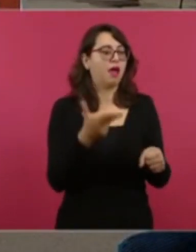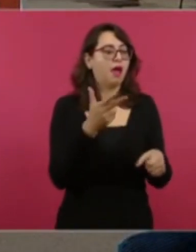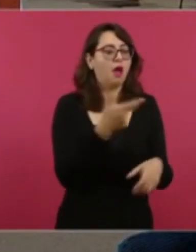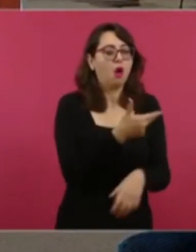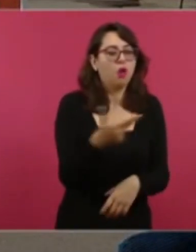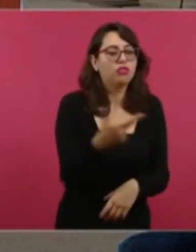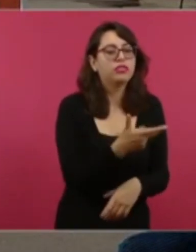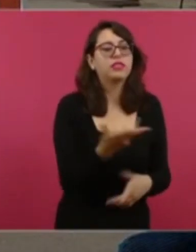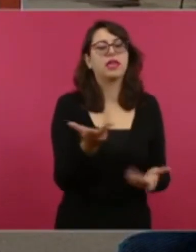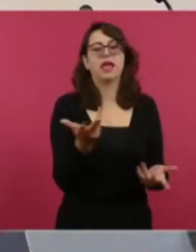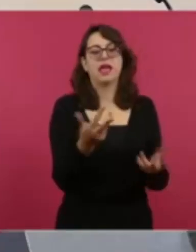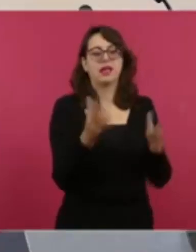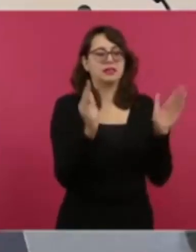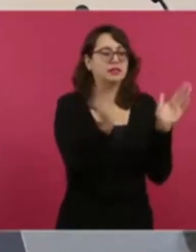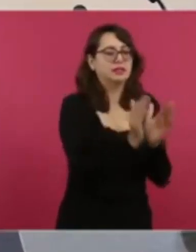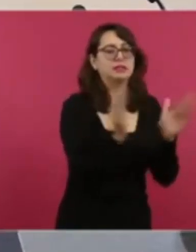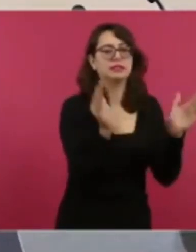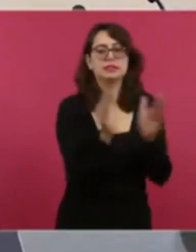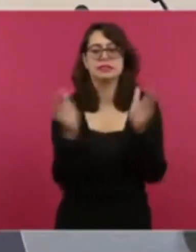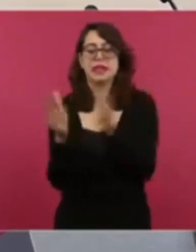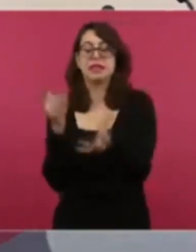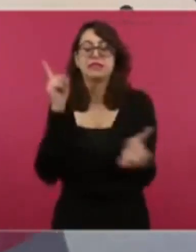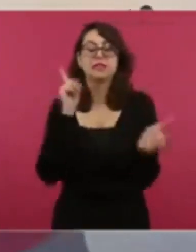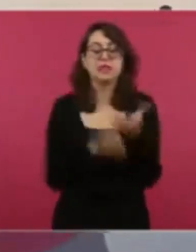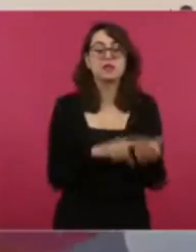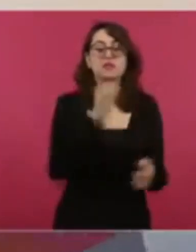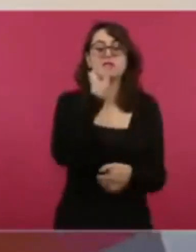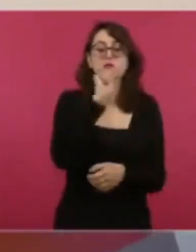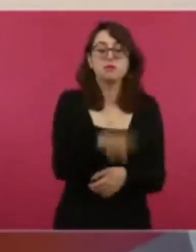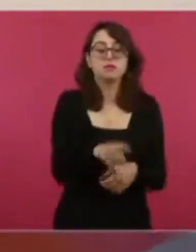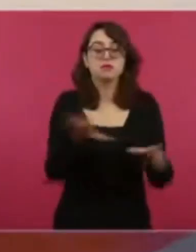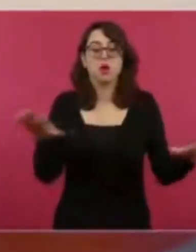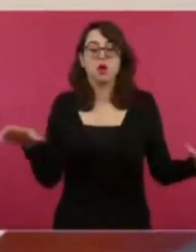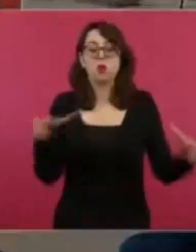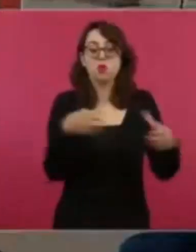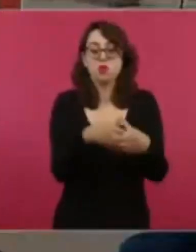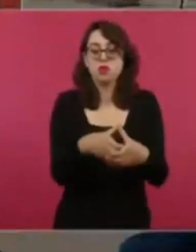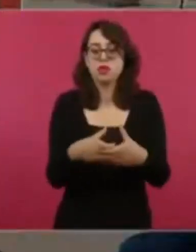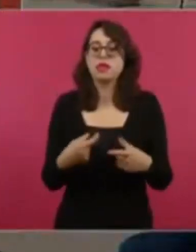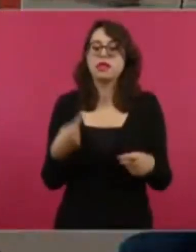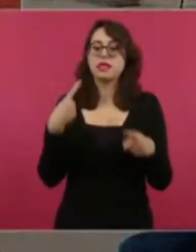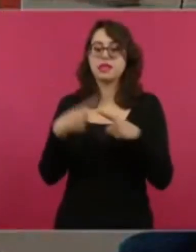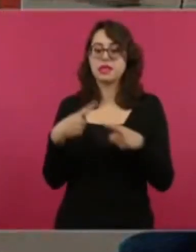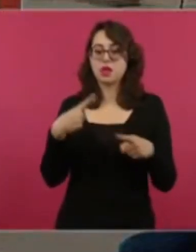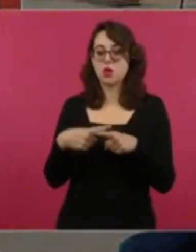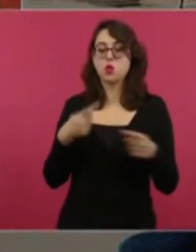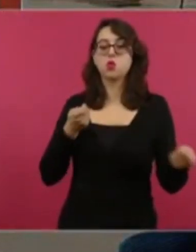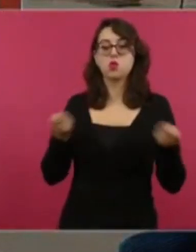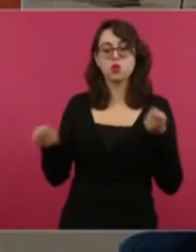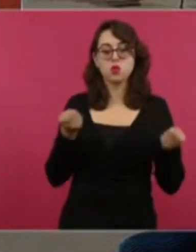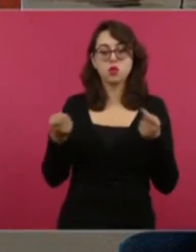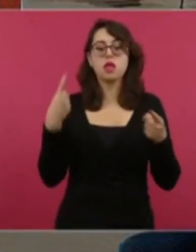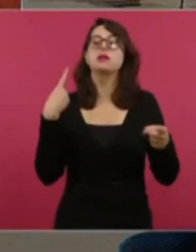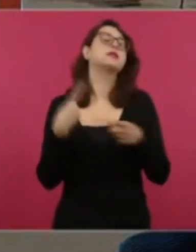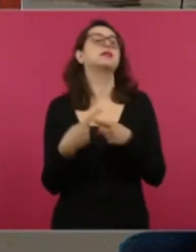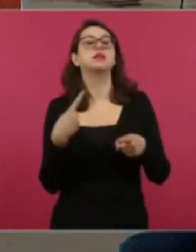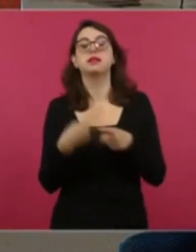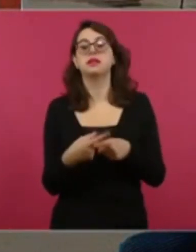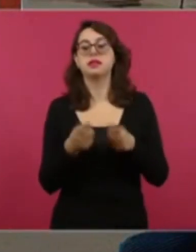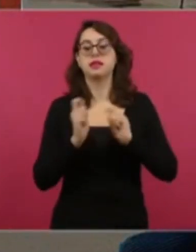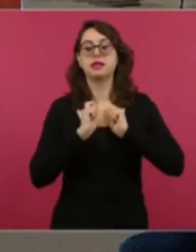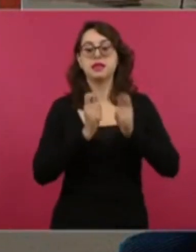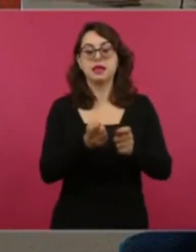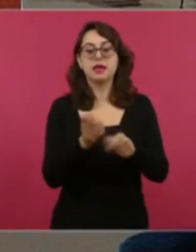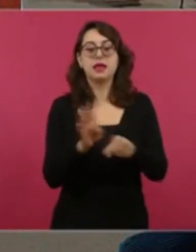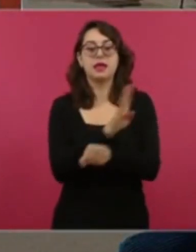para conocer nuestra cultura. Pero ¿quiénes deben de ser los protagonistas de estas bellas historias? ¿Quiénes deben de ser